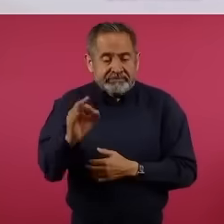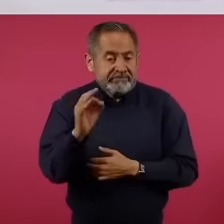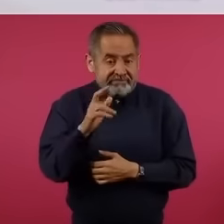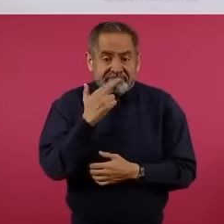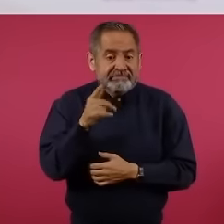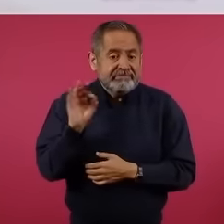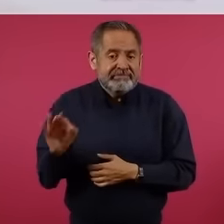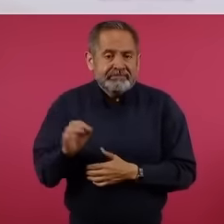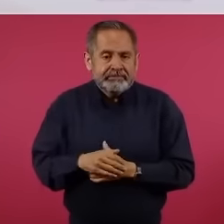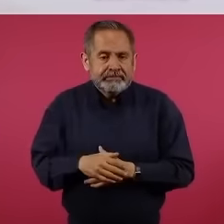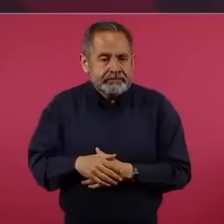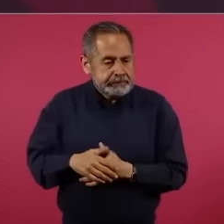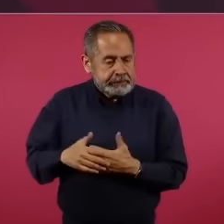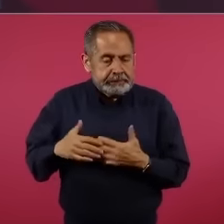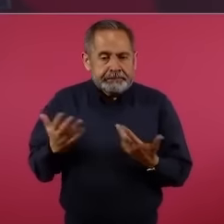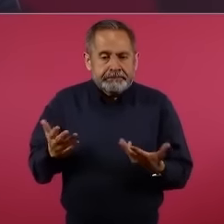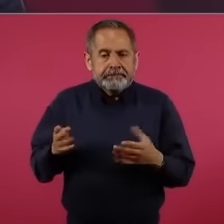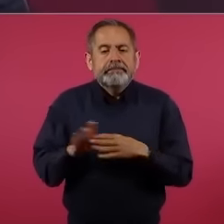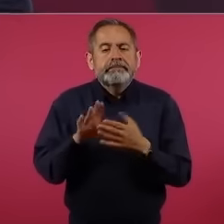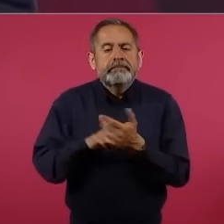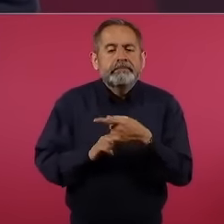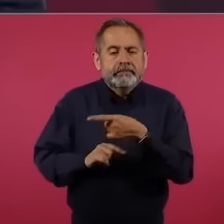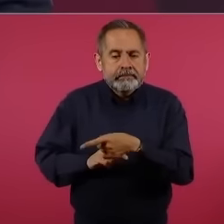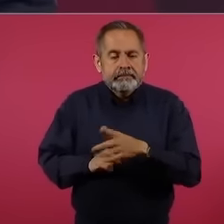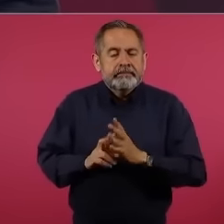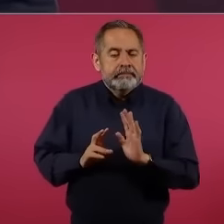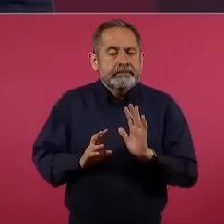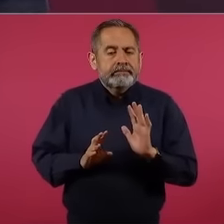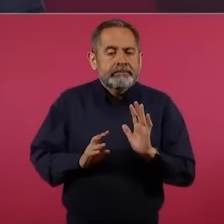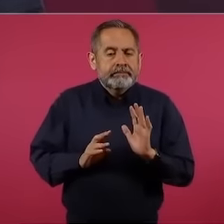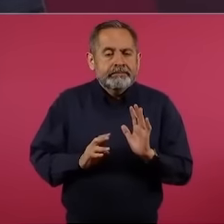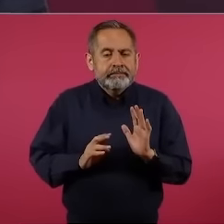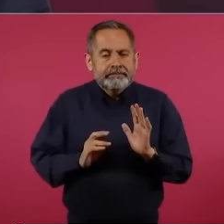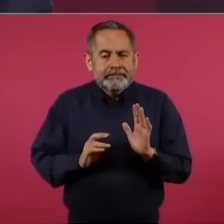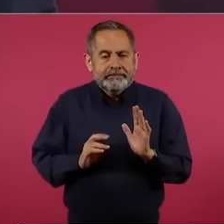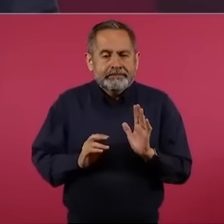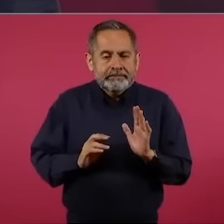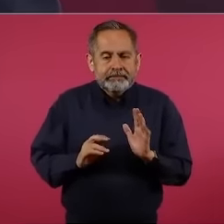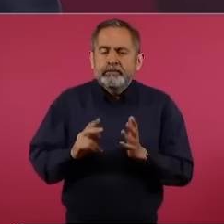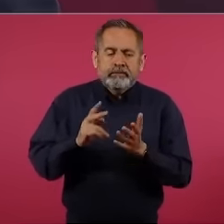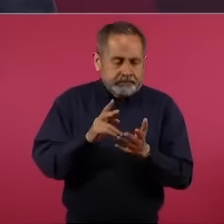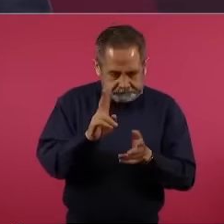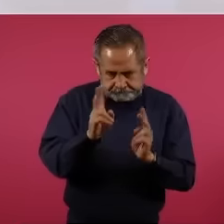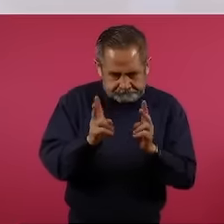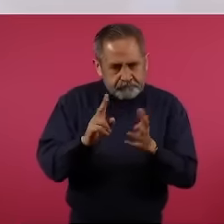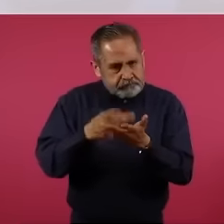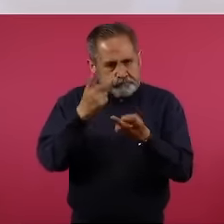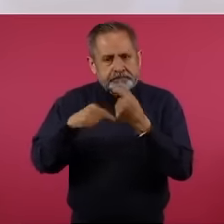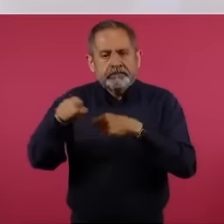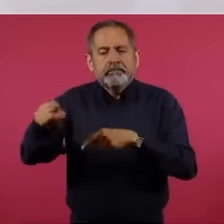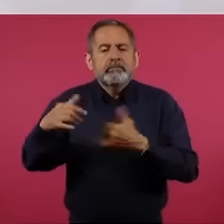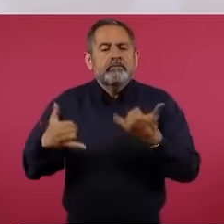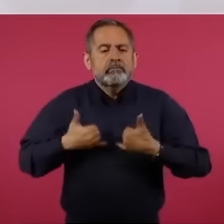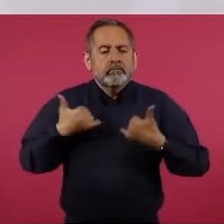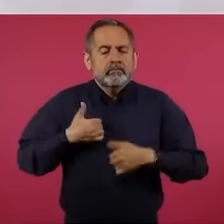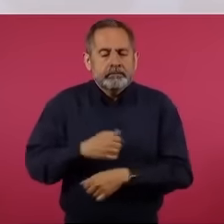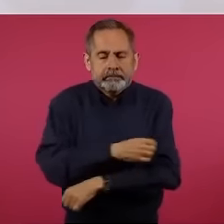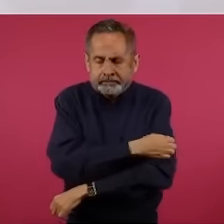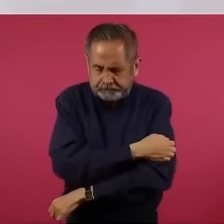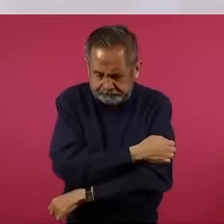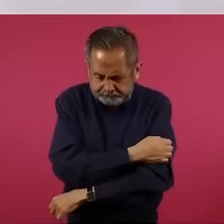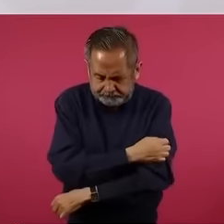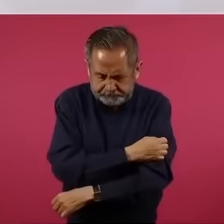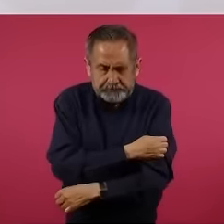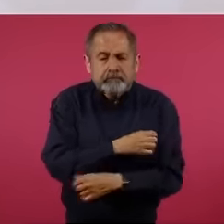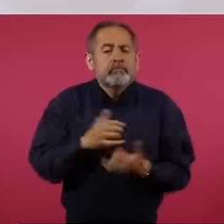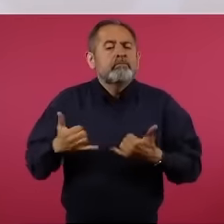Entonces, regresando a los jóvenes que están estudiando